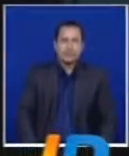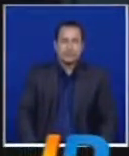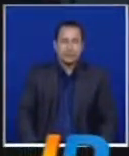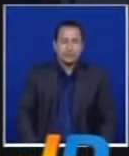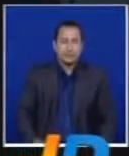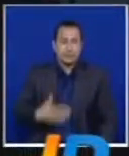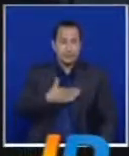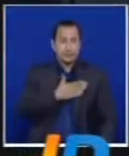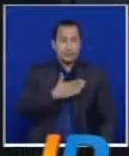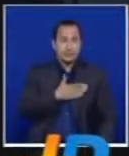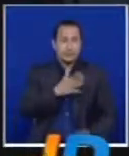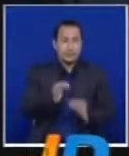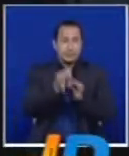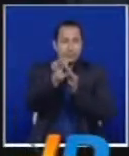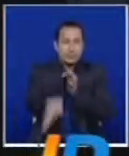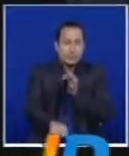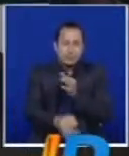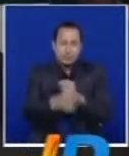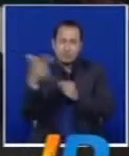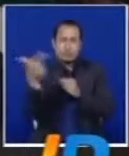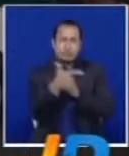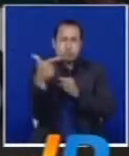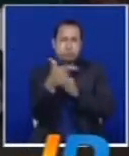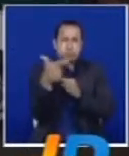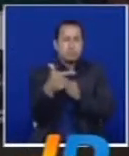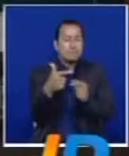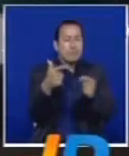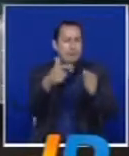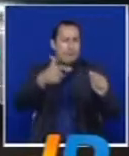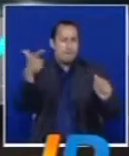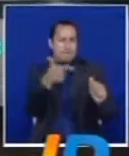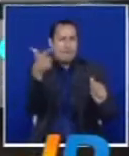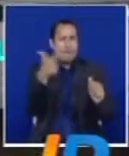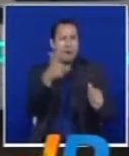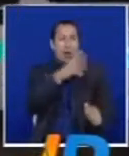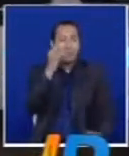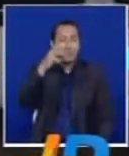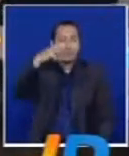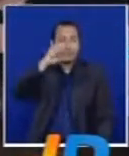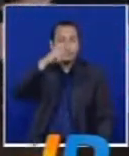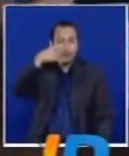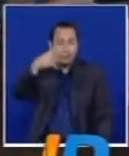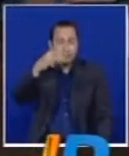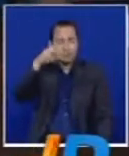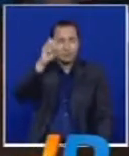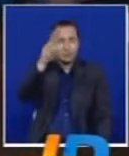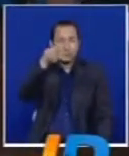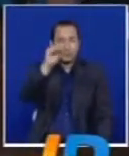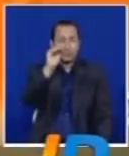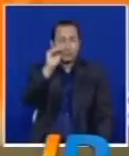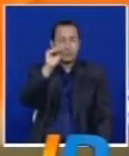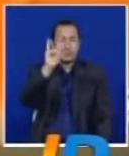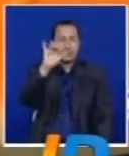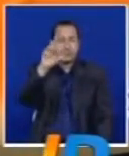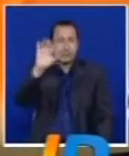En Santander de Quilichao se produjo un triple crimen del que fueron víctimas José Enrique Mosquera, José Arley Paz y Drayan Casanova. En el hecho que ocurrió al interior de un